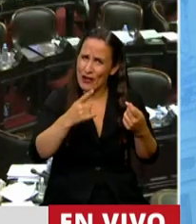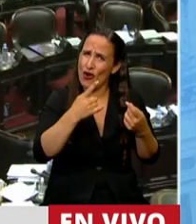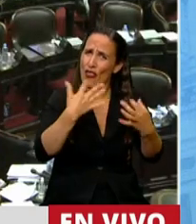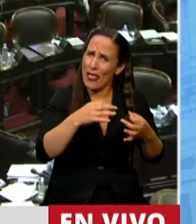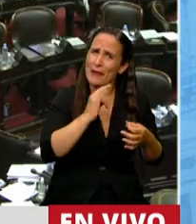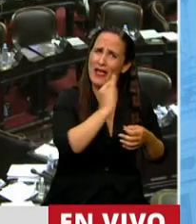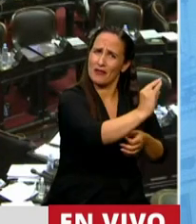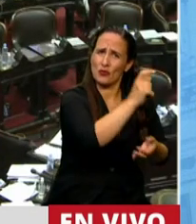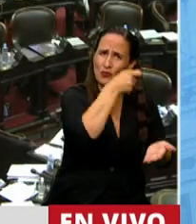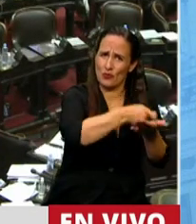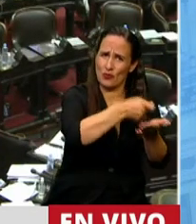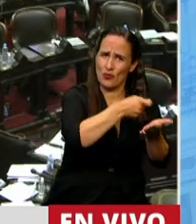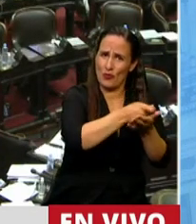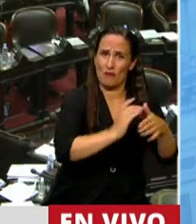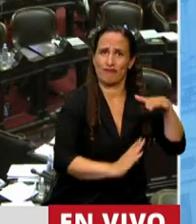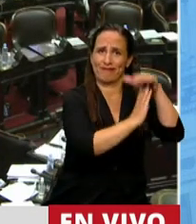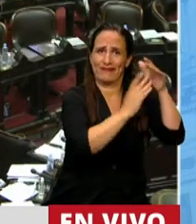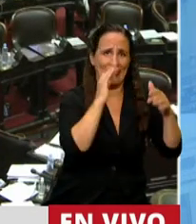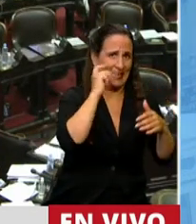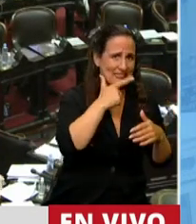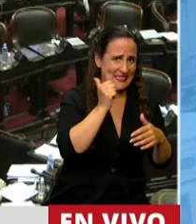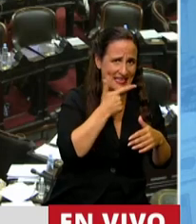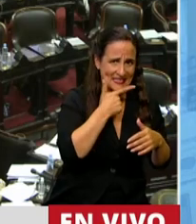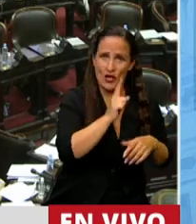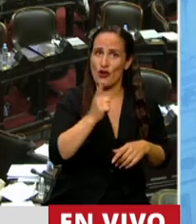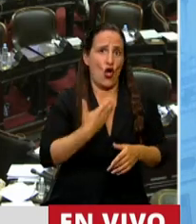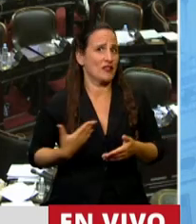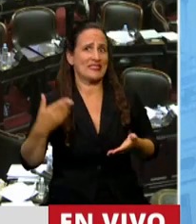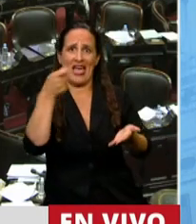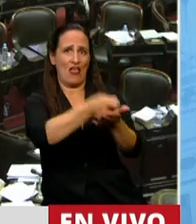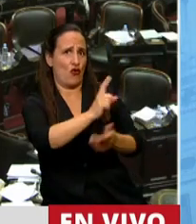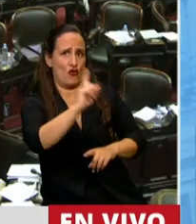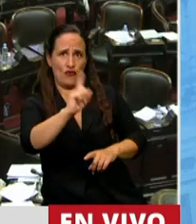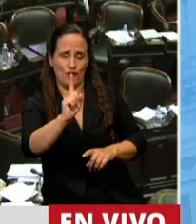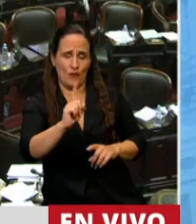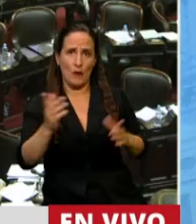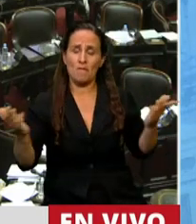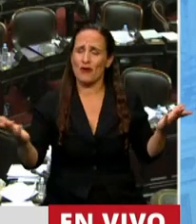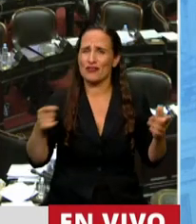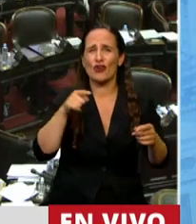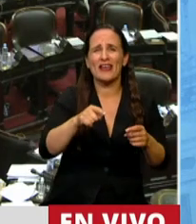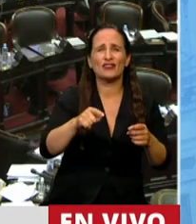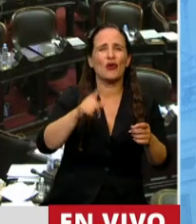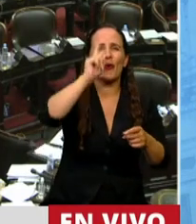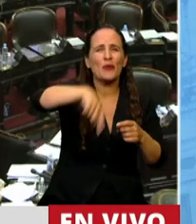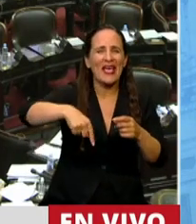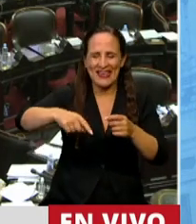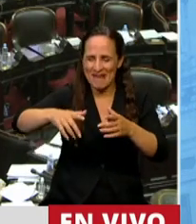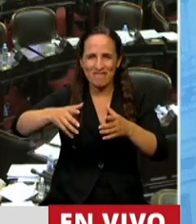la propia entidad que preside Iglesias y no por el Estado argentino. Esto, señora Presidenta, como digo, pone en crisis nuestra